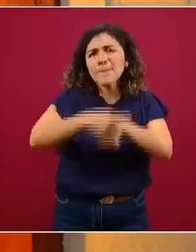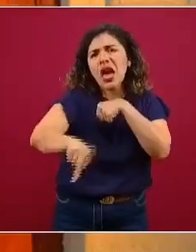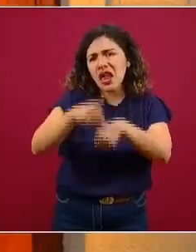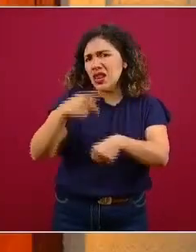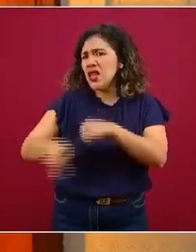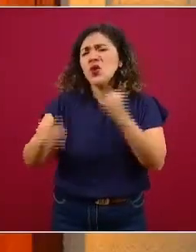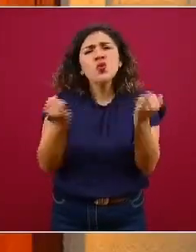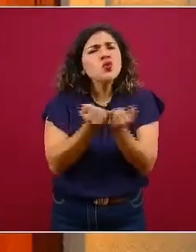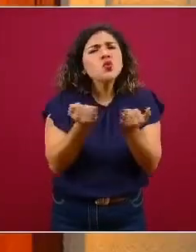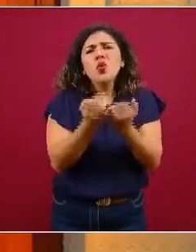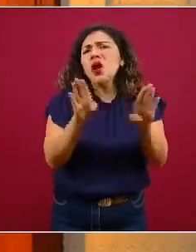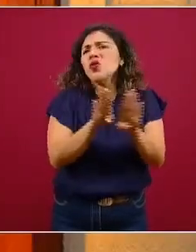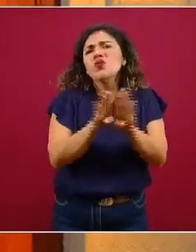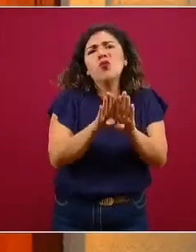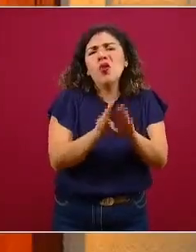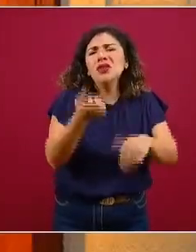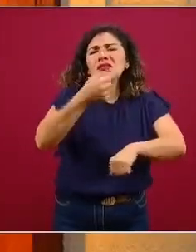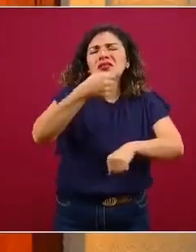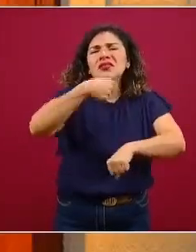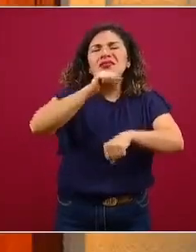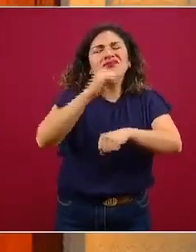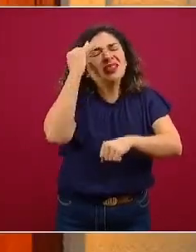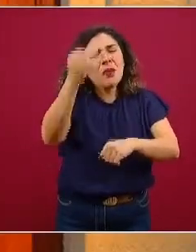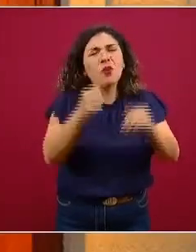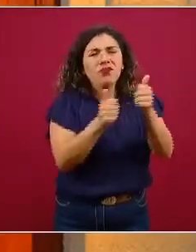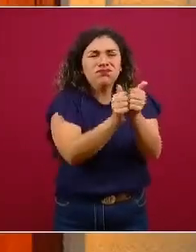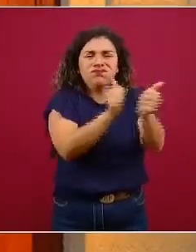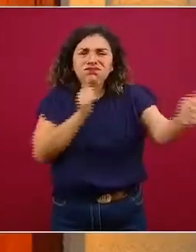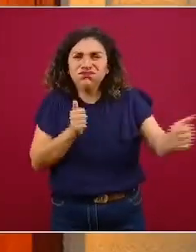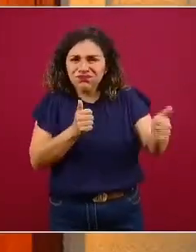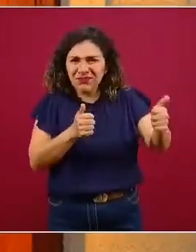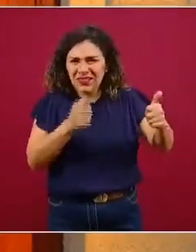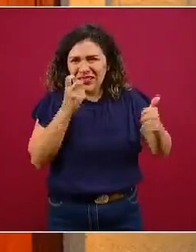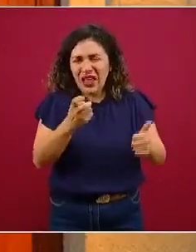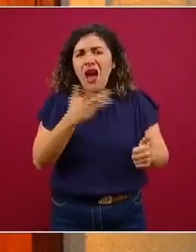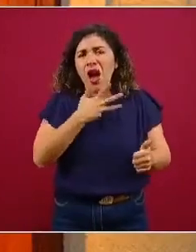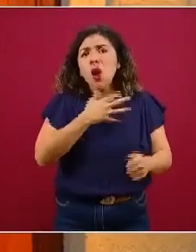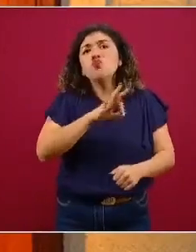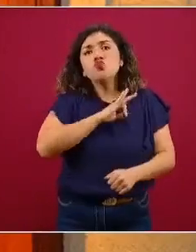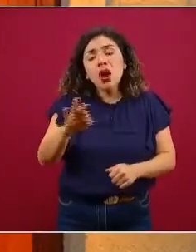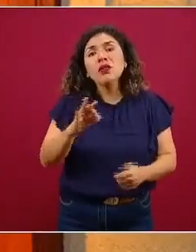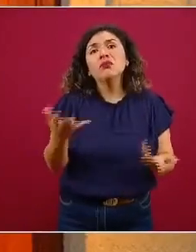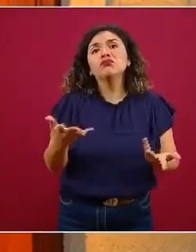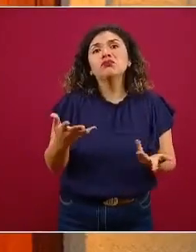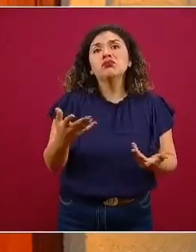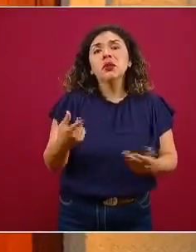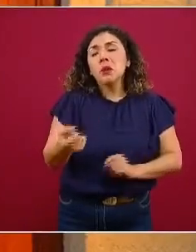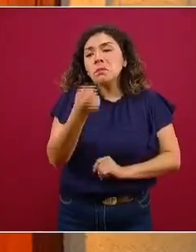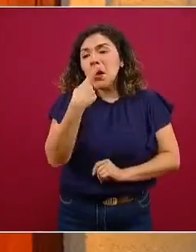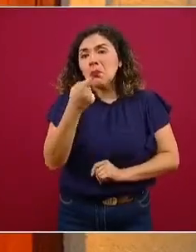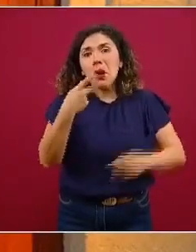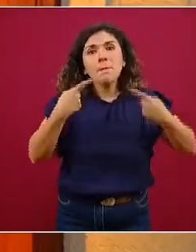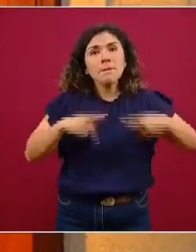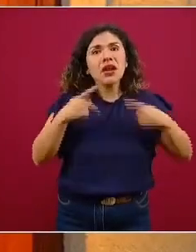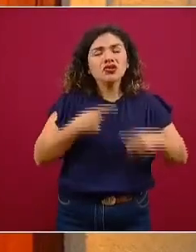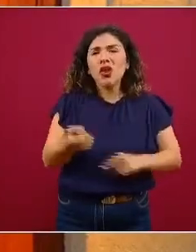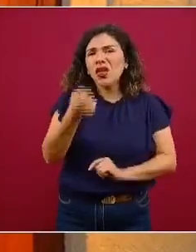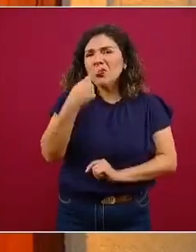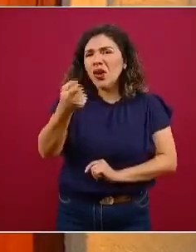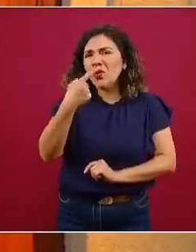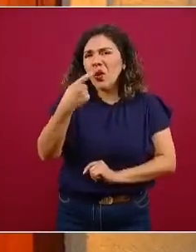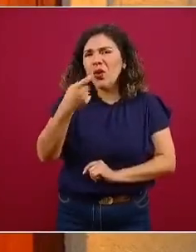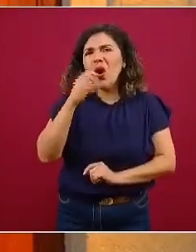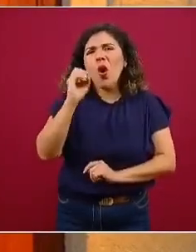igual que durante la sana distancia, como la presencia de recaídas o inclusive de intoxicaciones en las personas que consumen